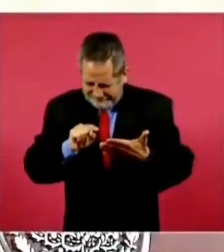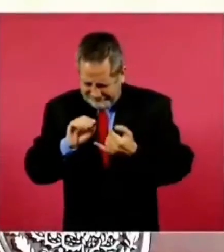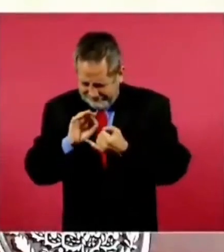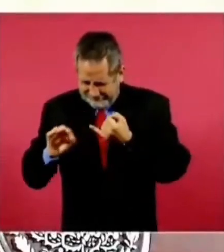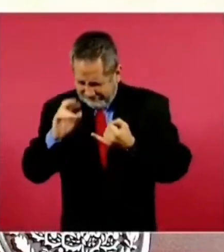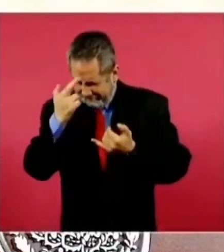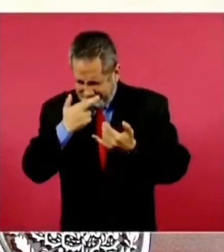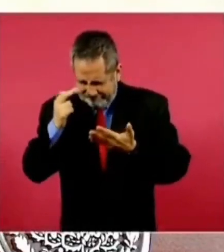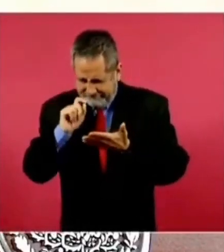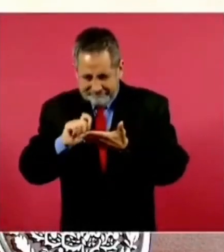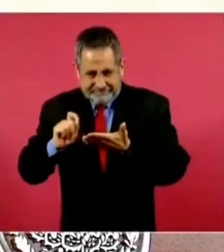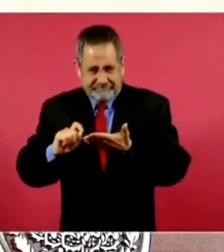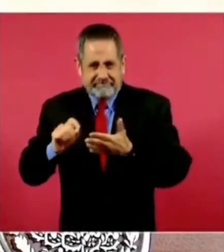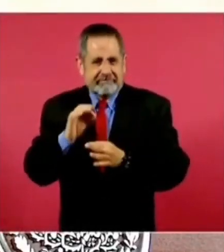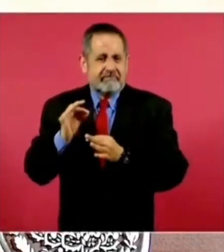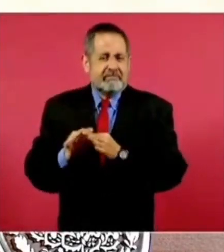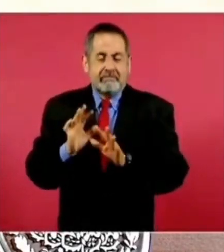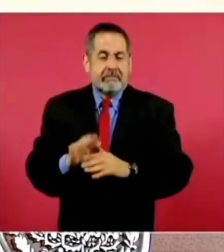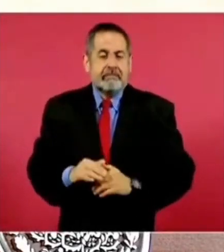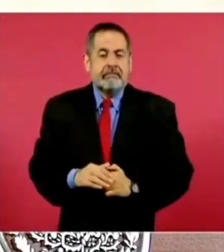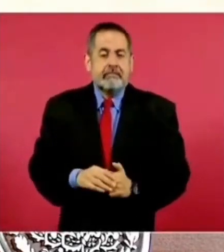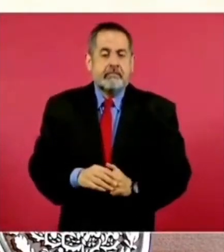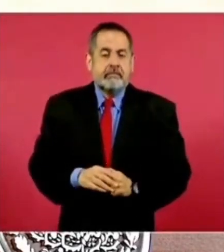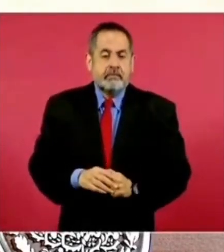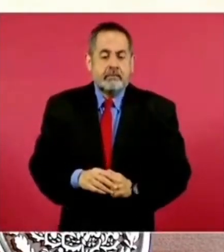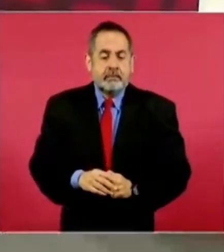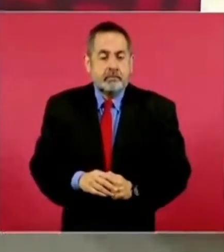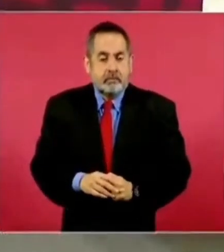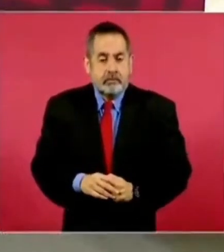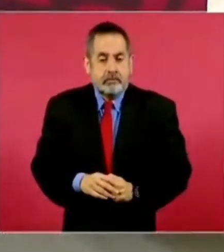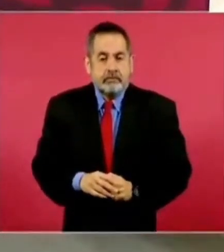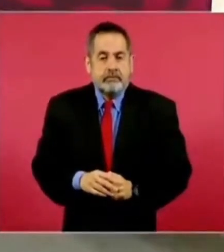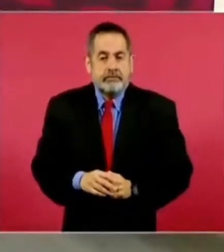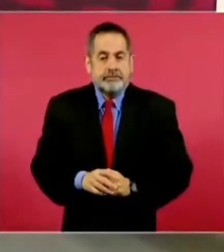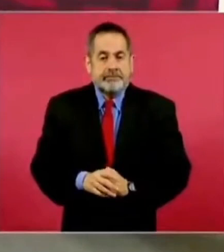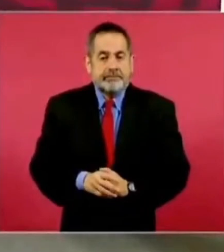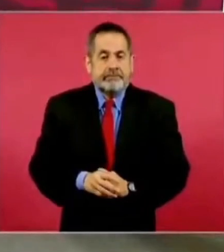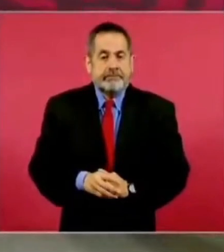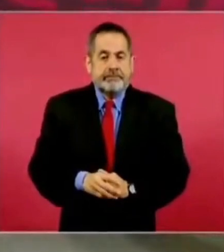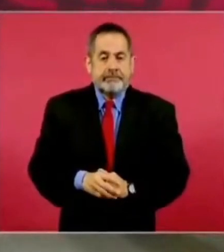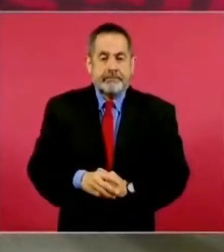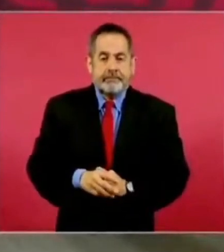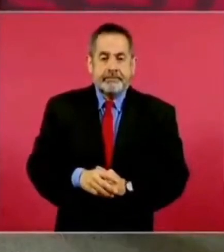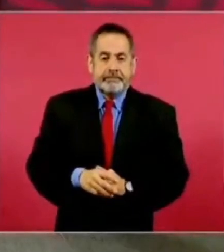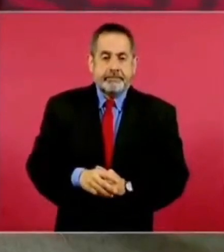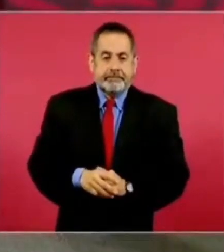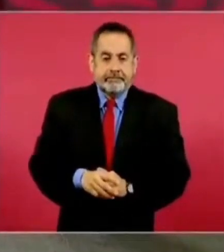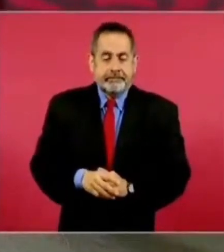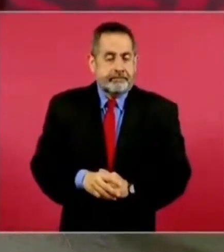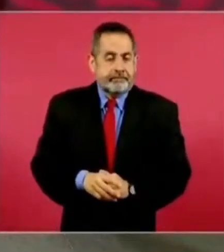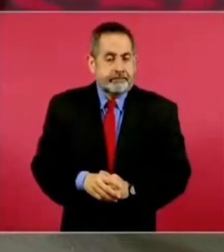se convierte en algo